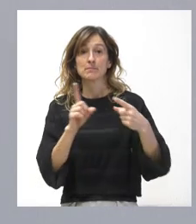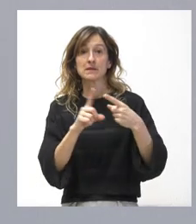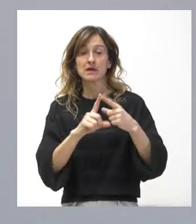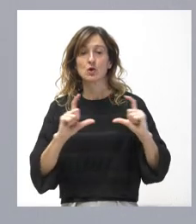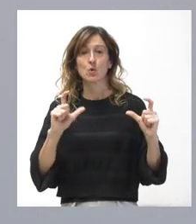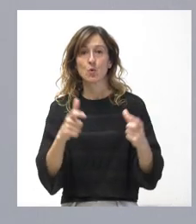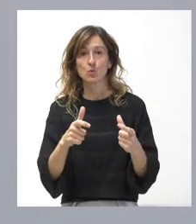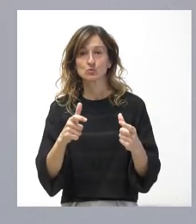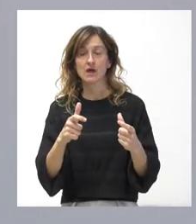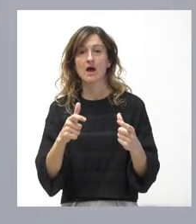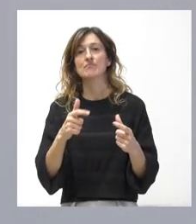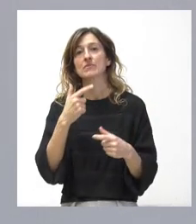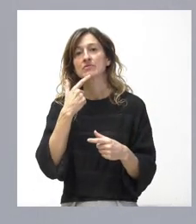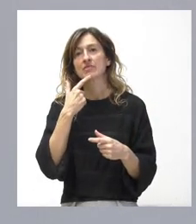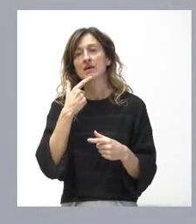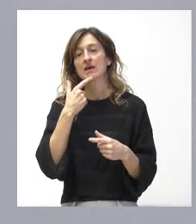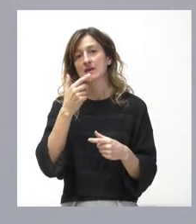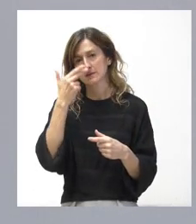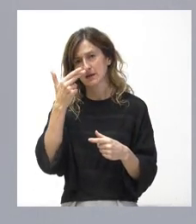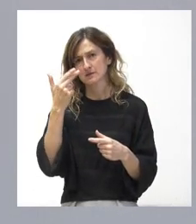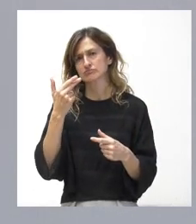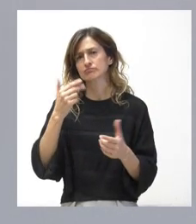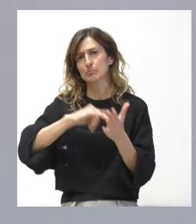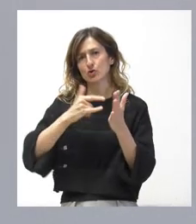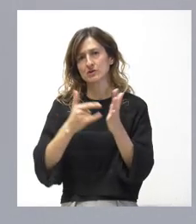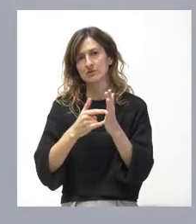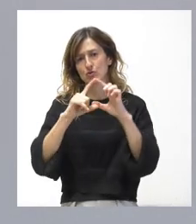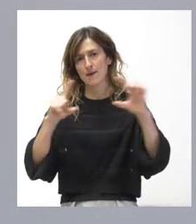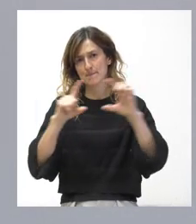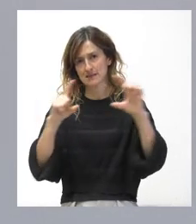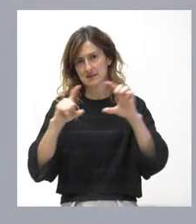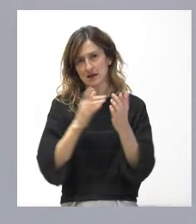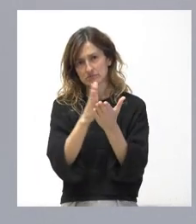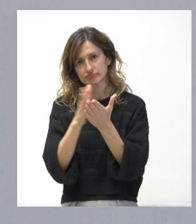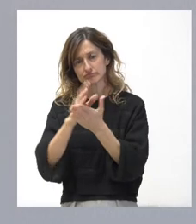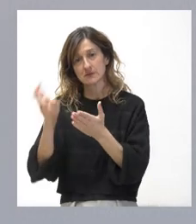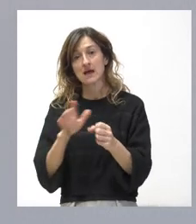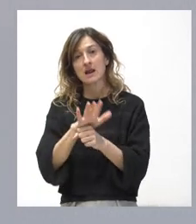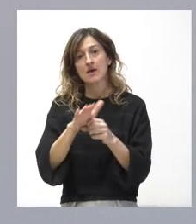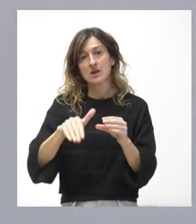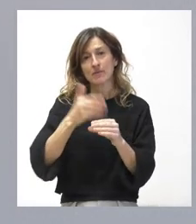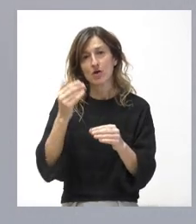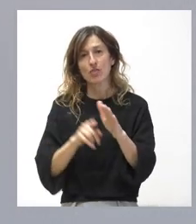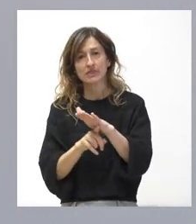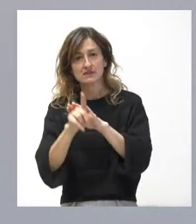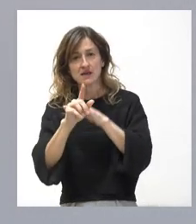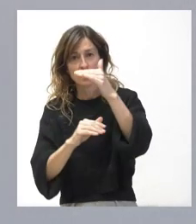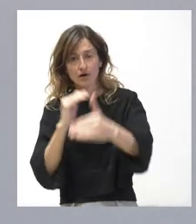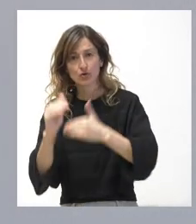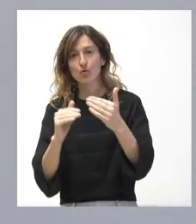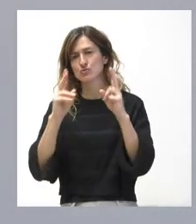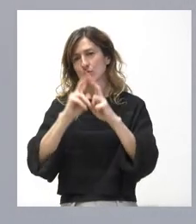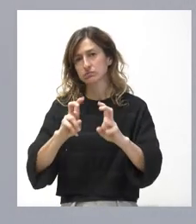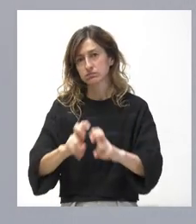declara de especial interés diversos proyectos empresariales en el ámbito de la innovación, del desarrollo, de la